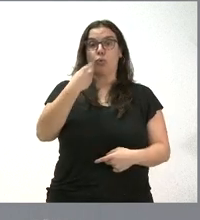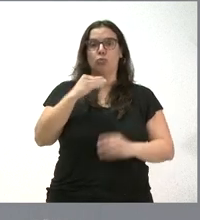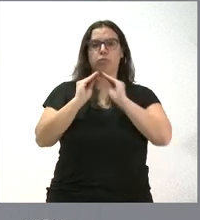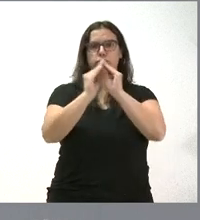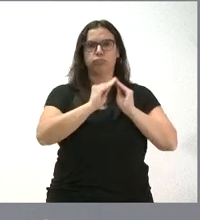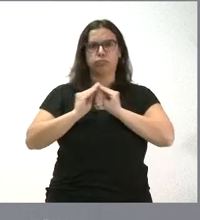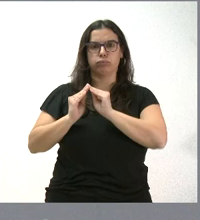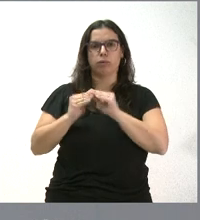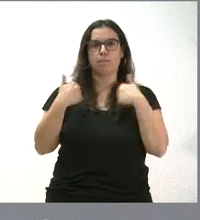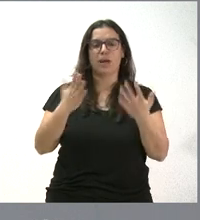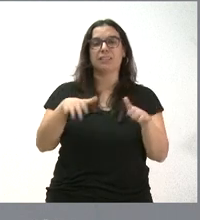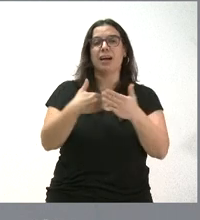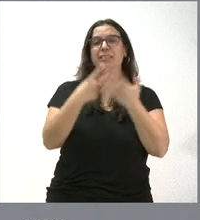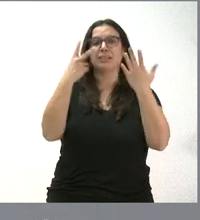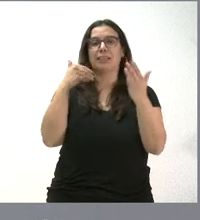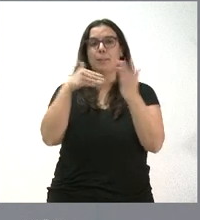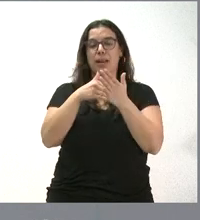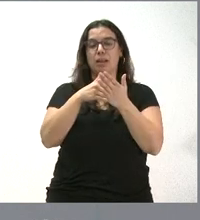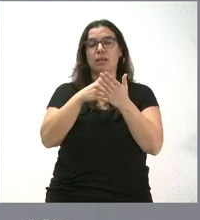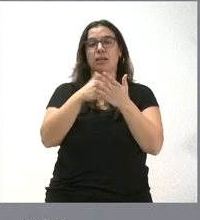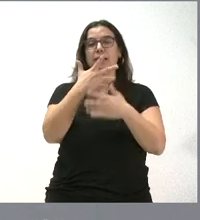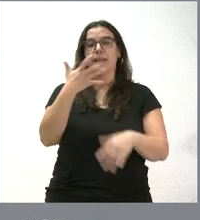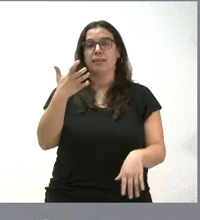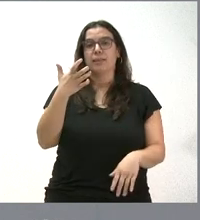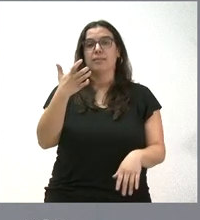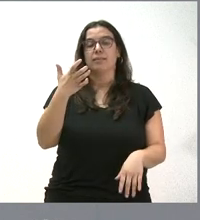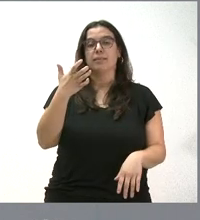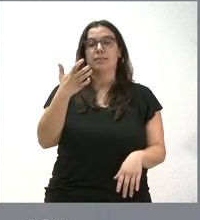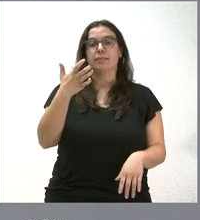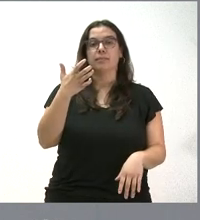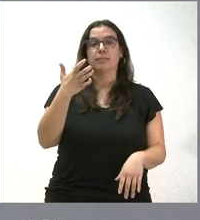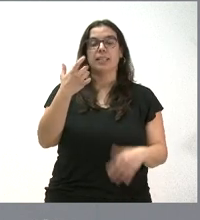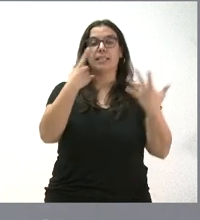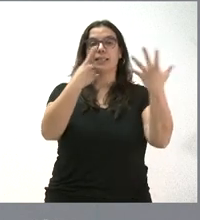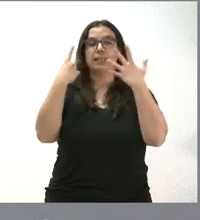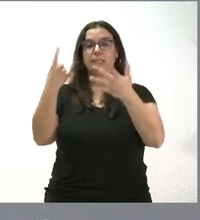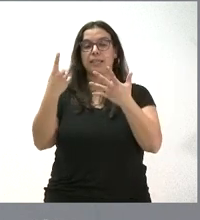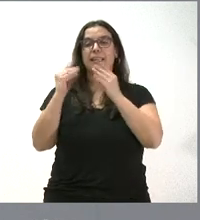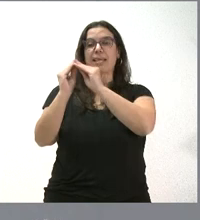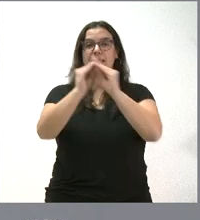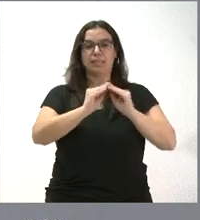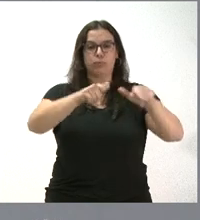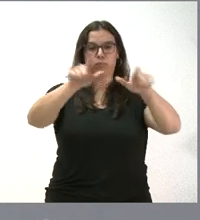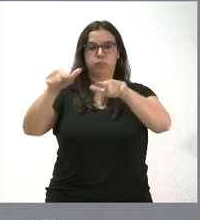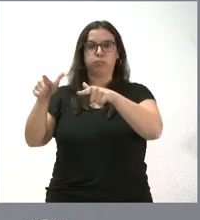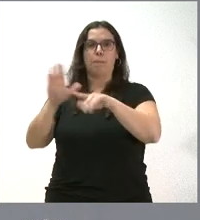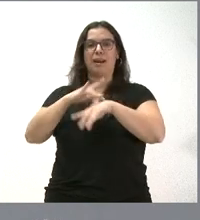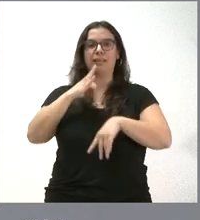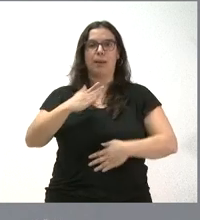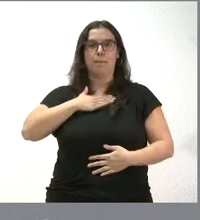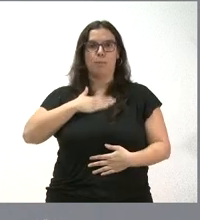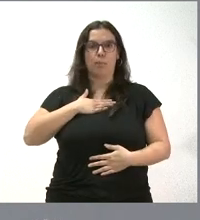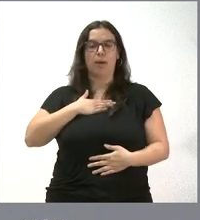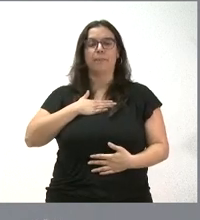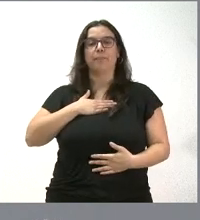alcanzar las 7.566 instalaciones de autoconsumo eléctrico. Casi 8.000